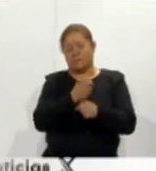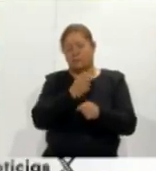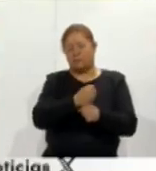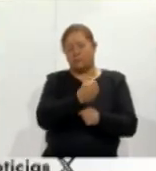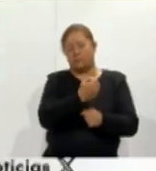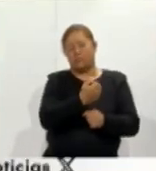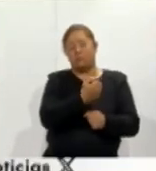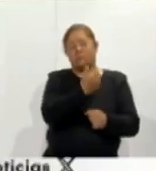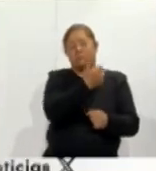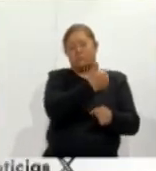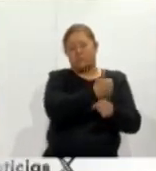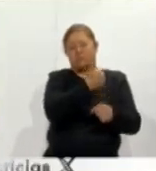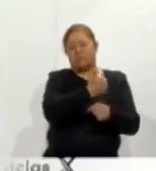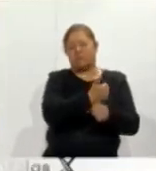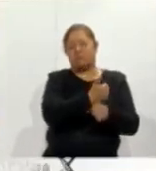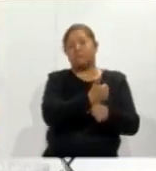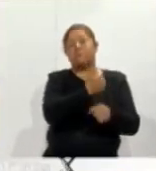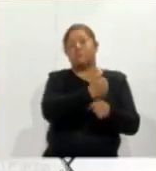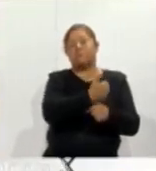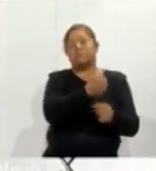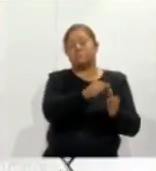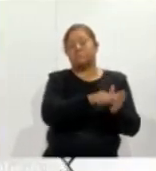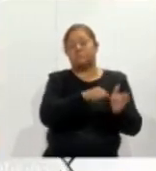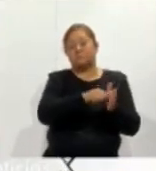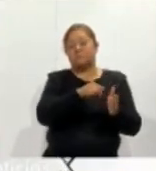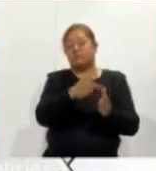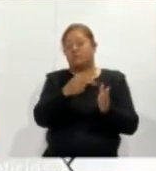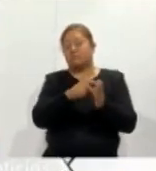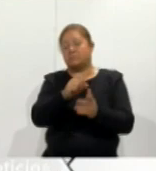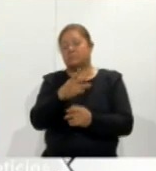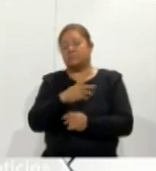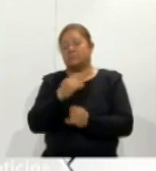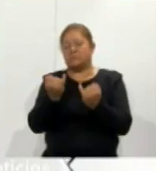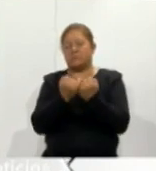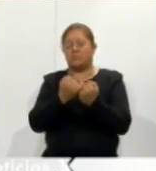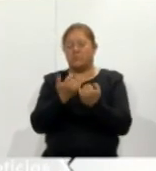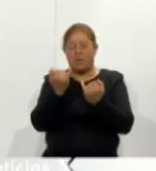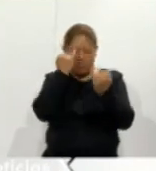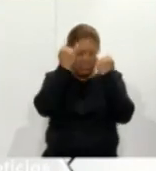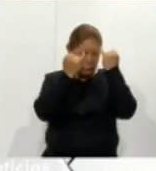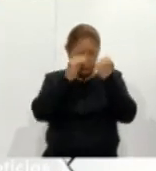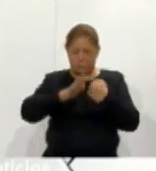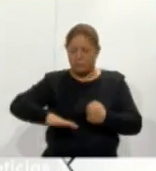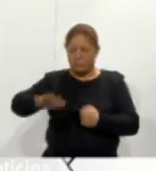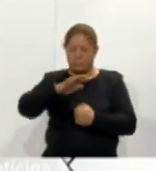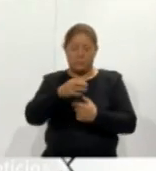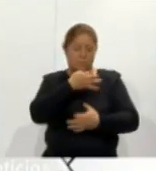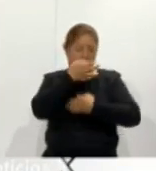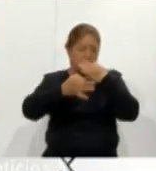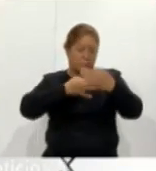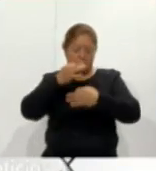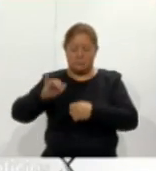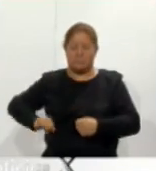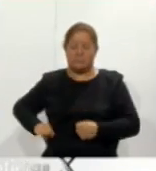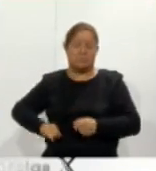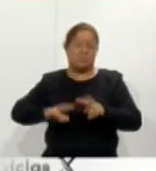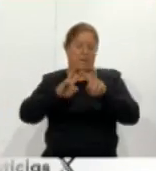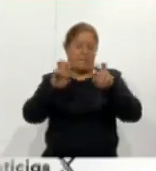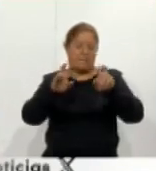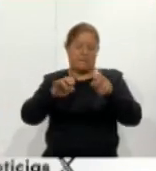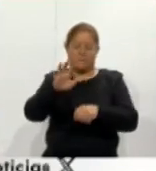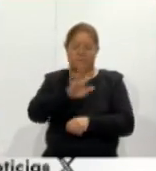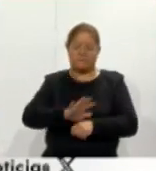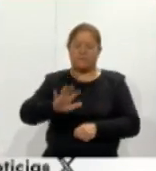2023, lo que permitirá replantear las estrategias, así como desahogar temas de interés de las entidades que conforman la Zona Centro. Nuestra región,